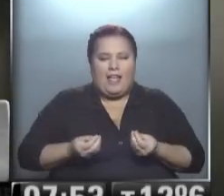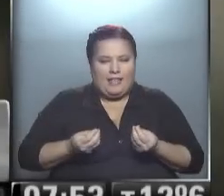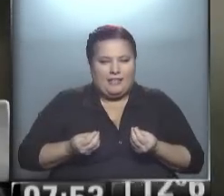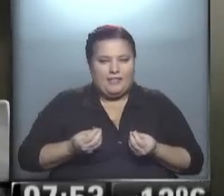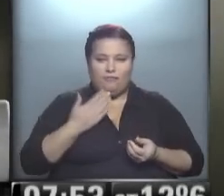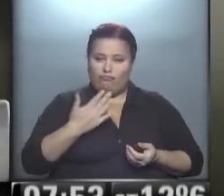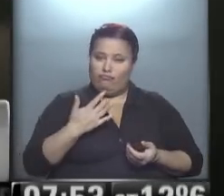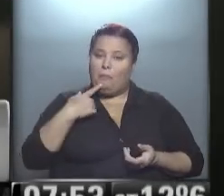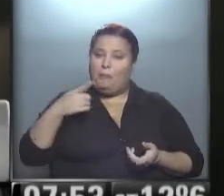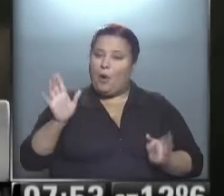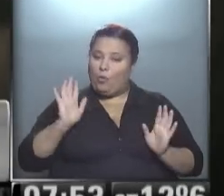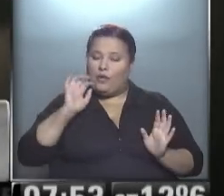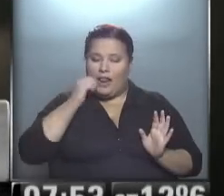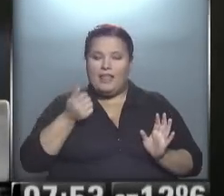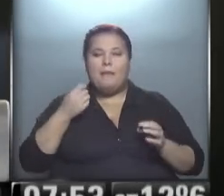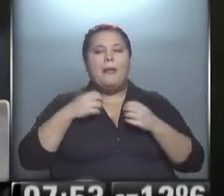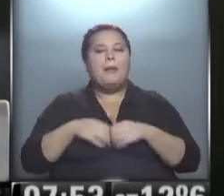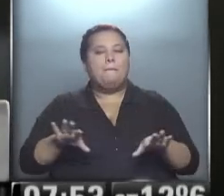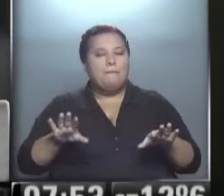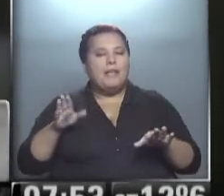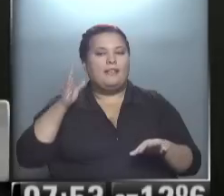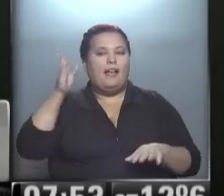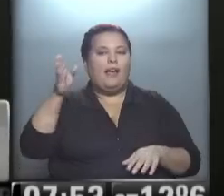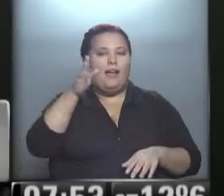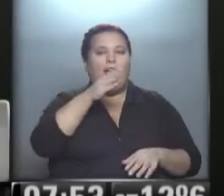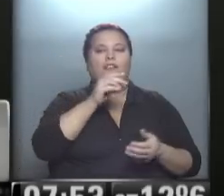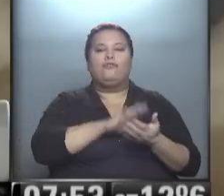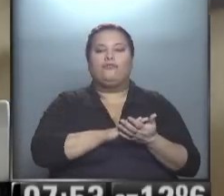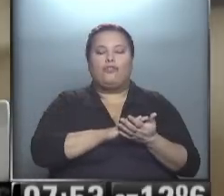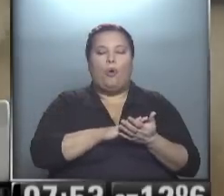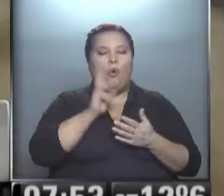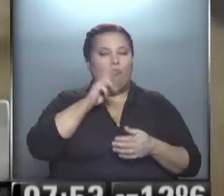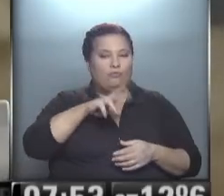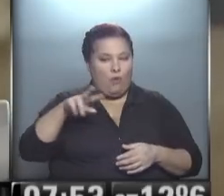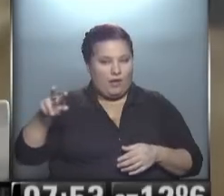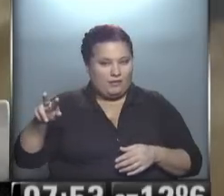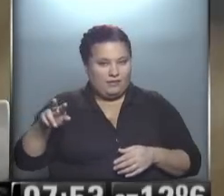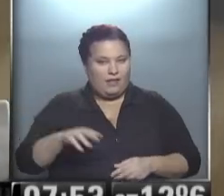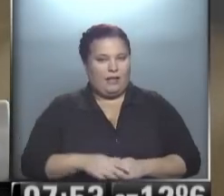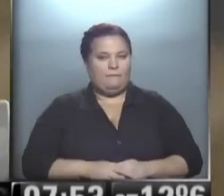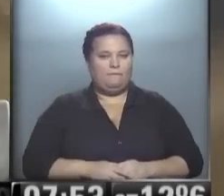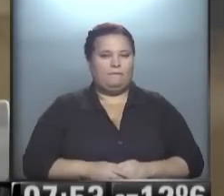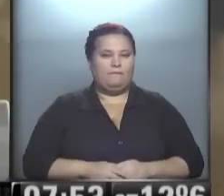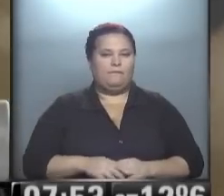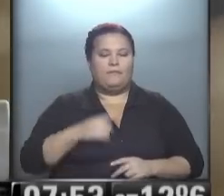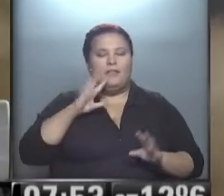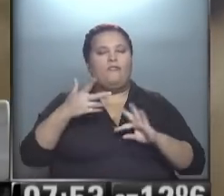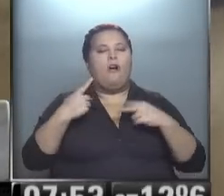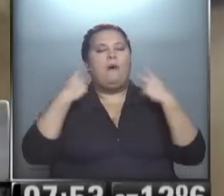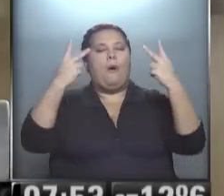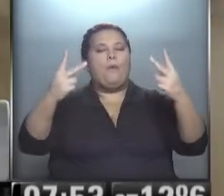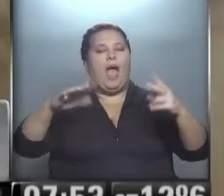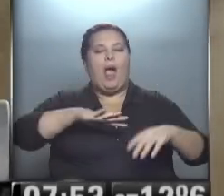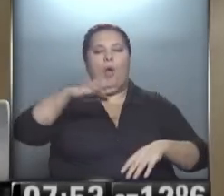atractiva pregunta para iniciar el recorrido por esta muestra que te propone un viaje a través del